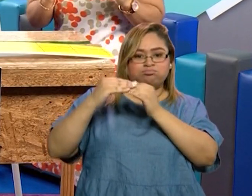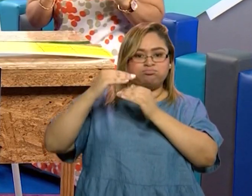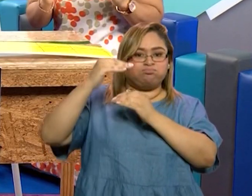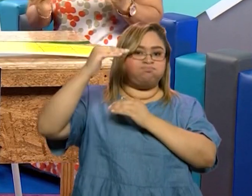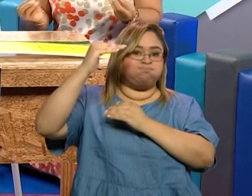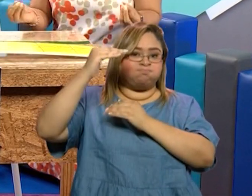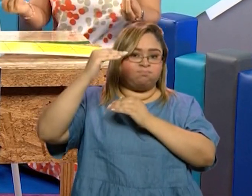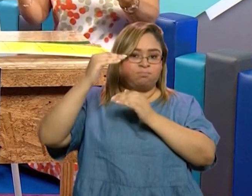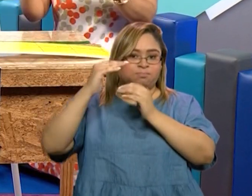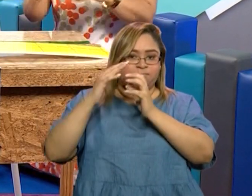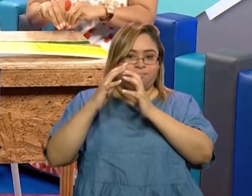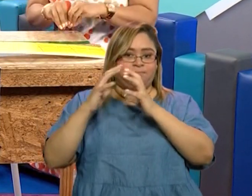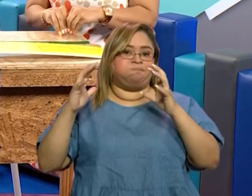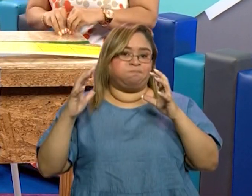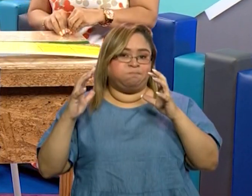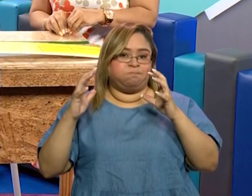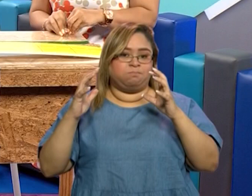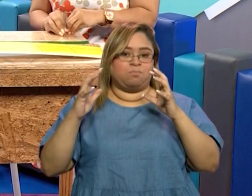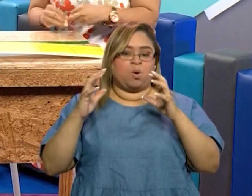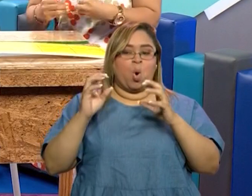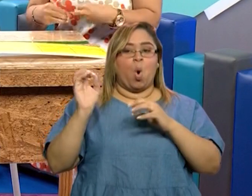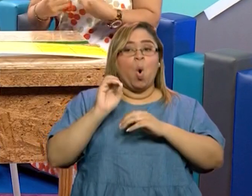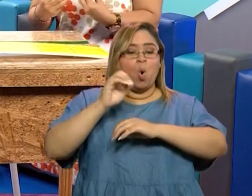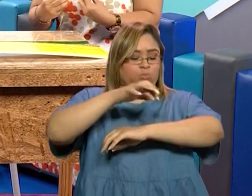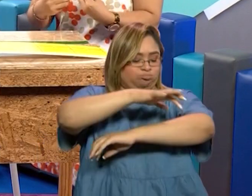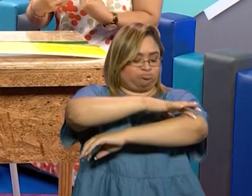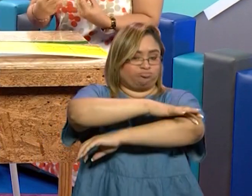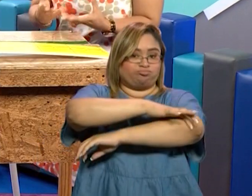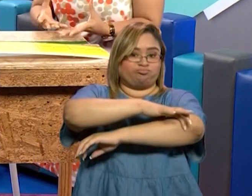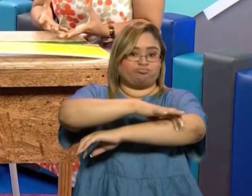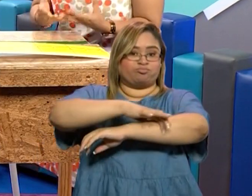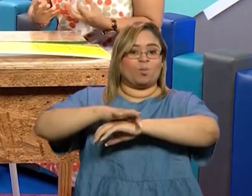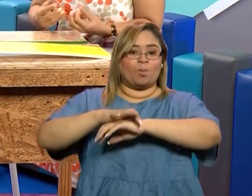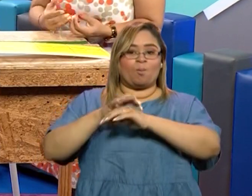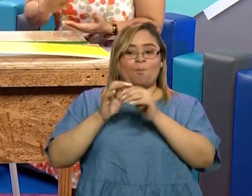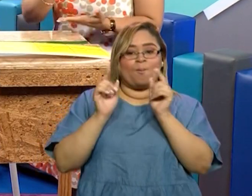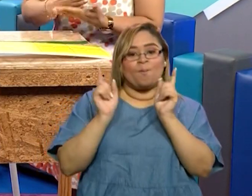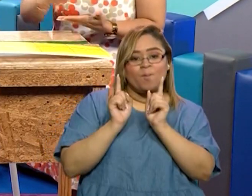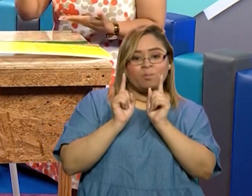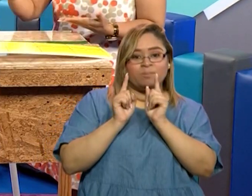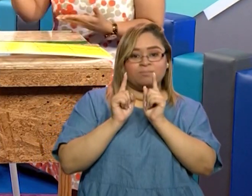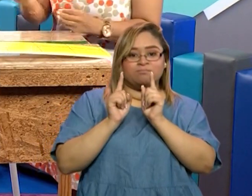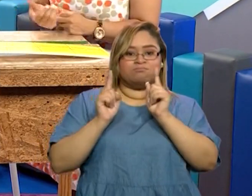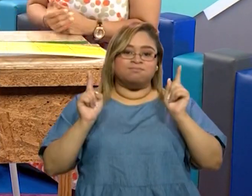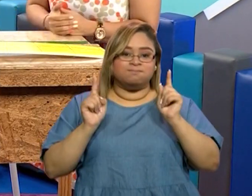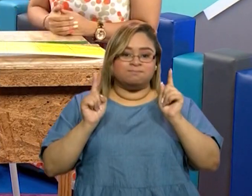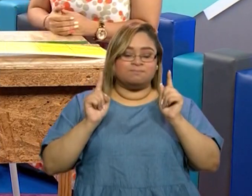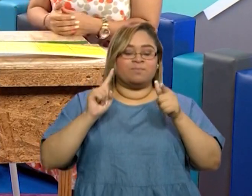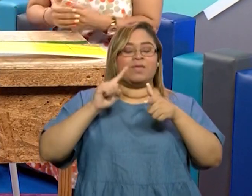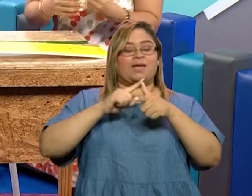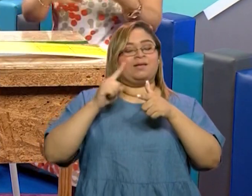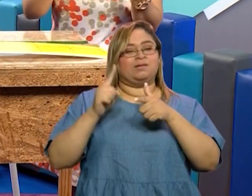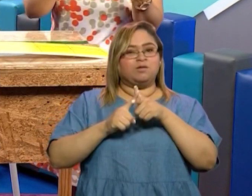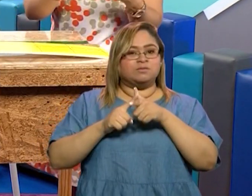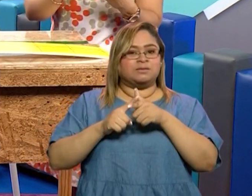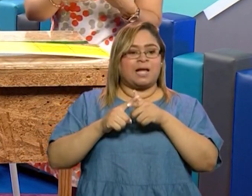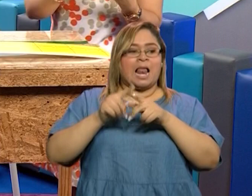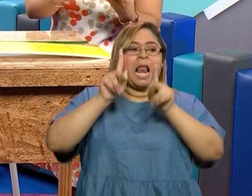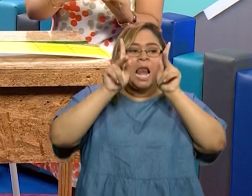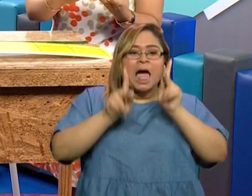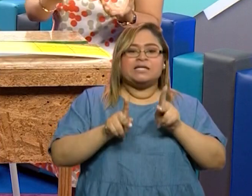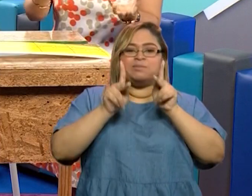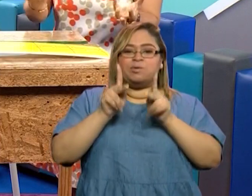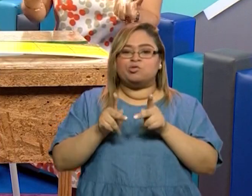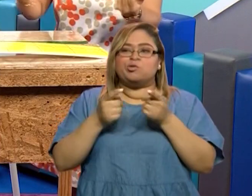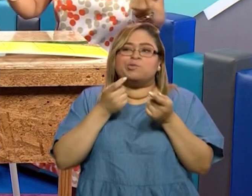había que llevar a un punto en común para poder hacer así las medidas que todas fueran iguales, porque si no, en lo que